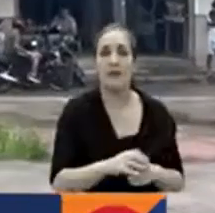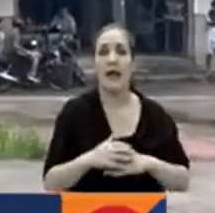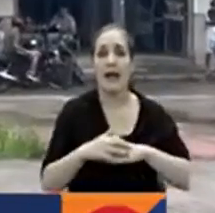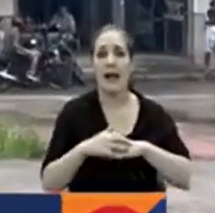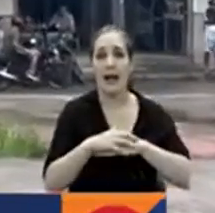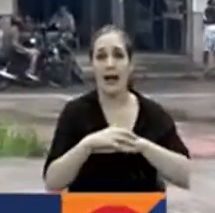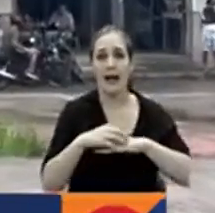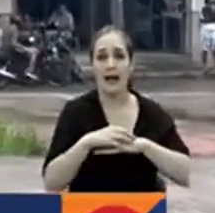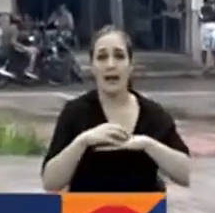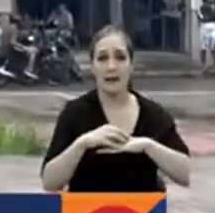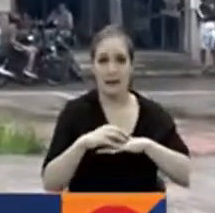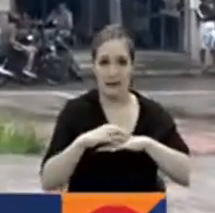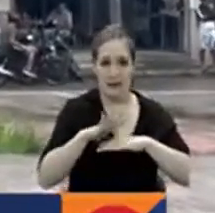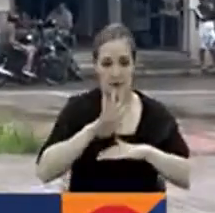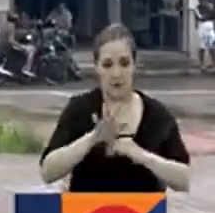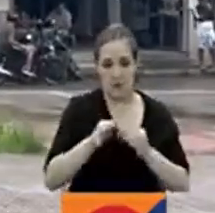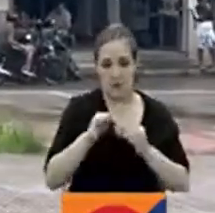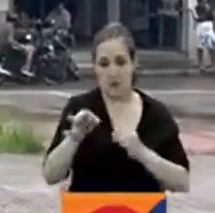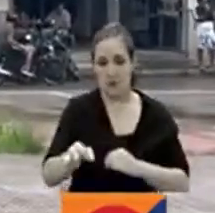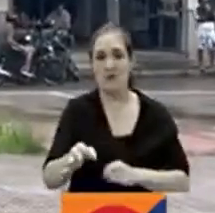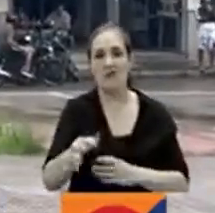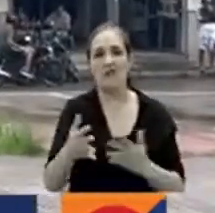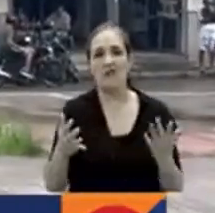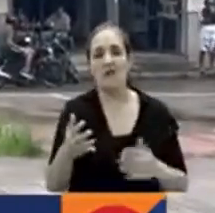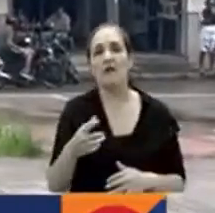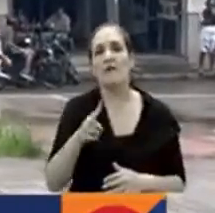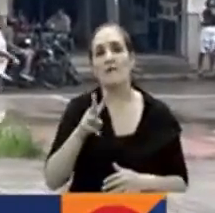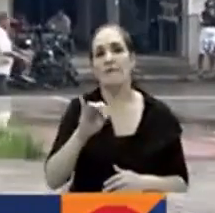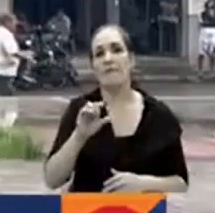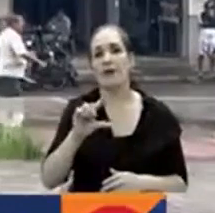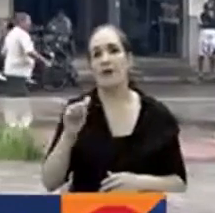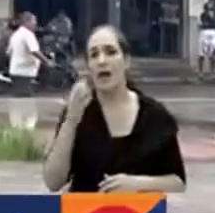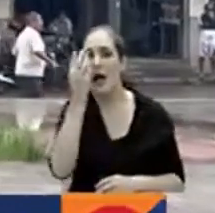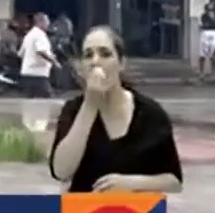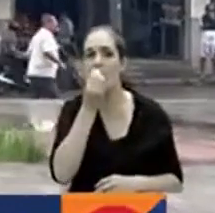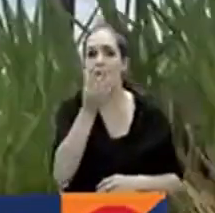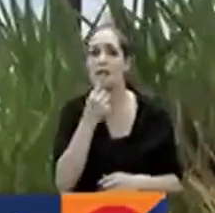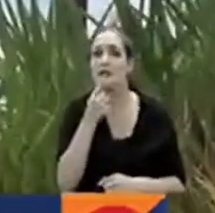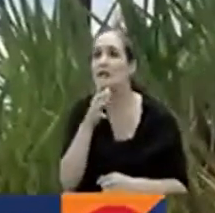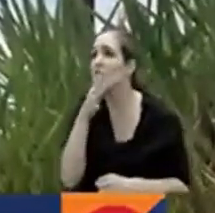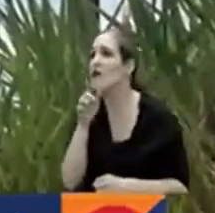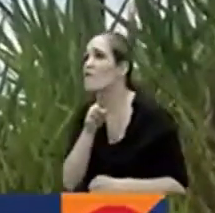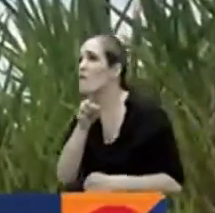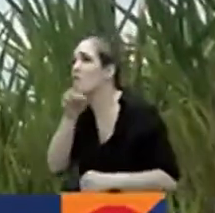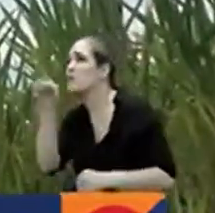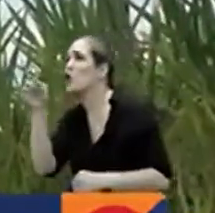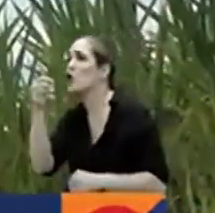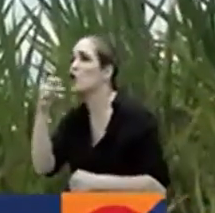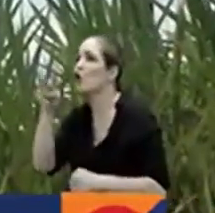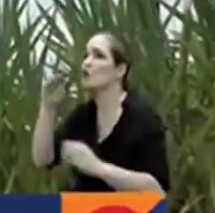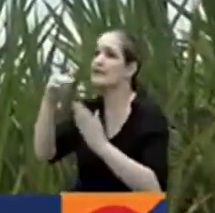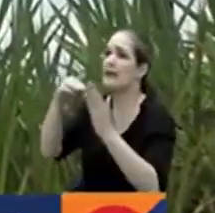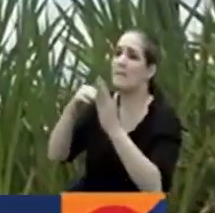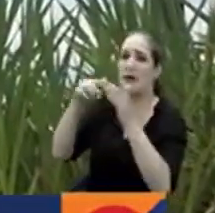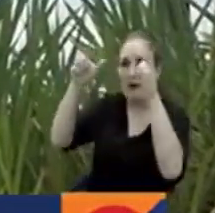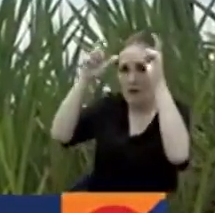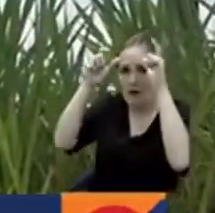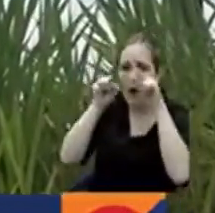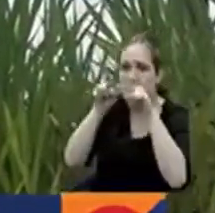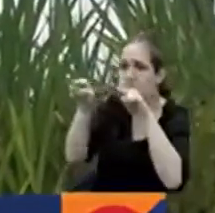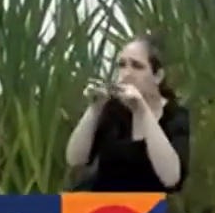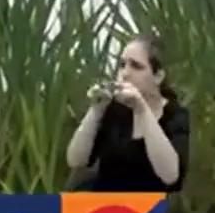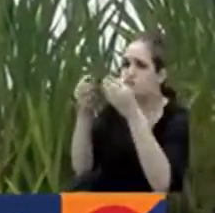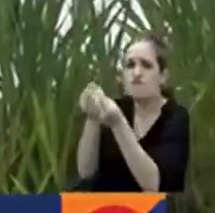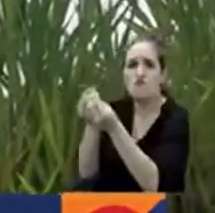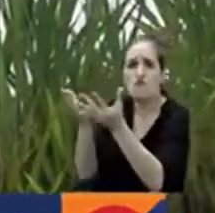Augusto Restrepo, dijo que son por lo menos 12.000 cabezas de ganado que existen en la zona rural de los municipios de Herveo, Casabianca, Murillo y de su